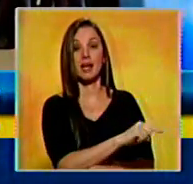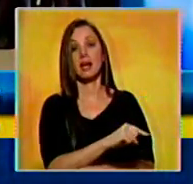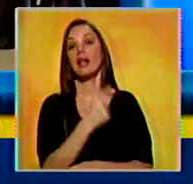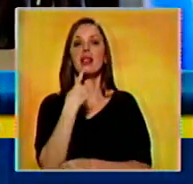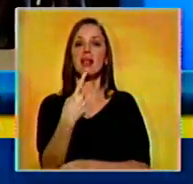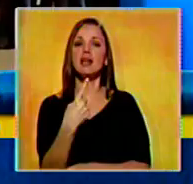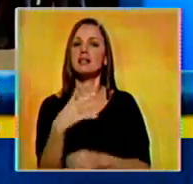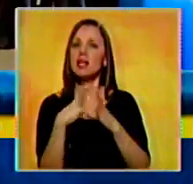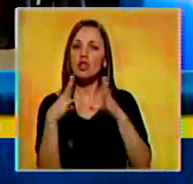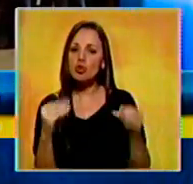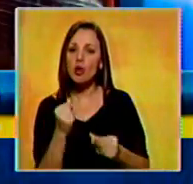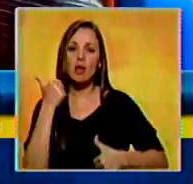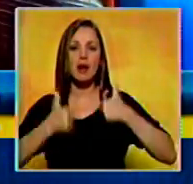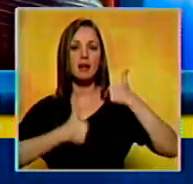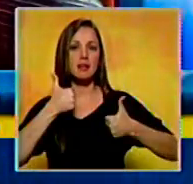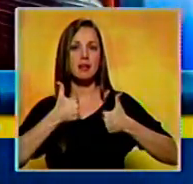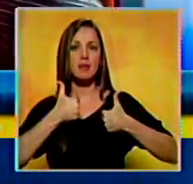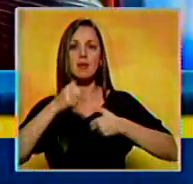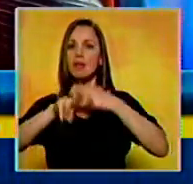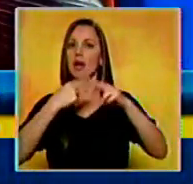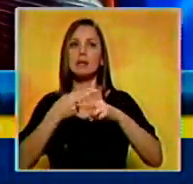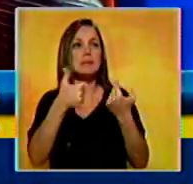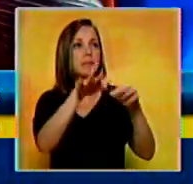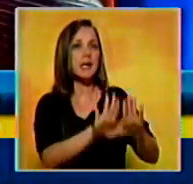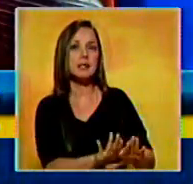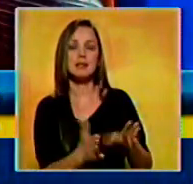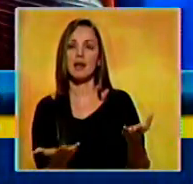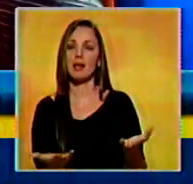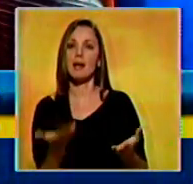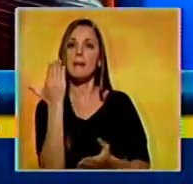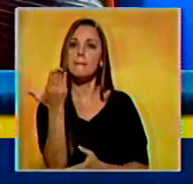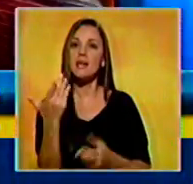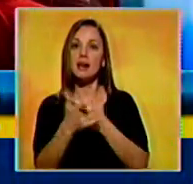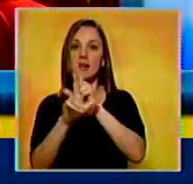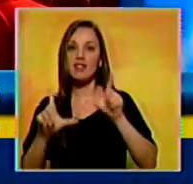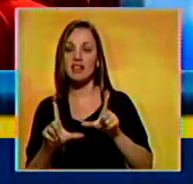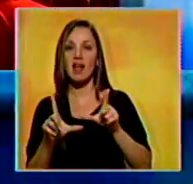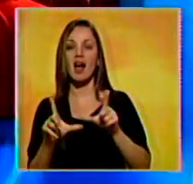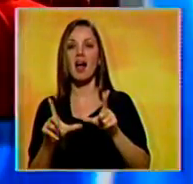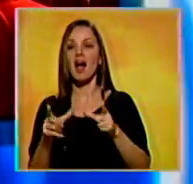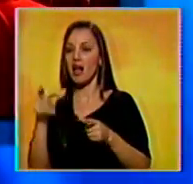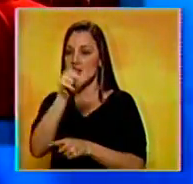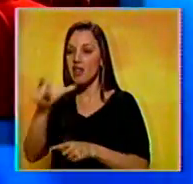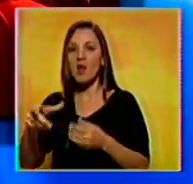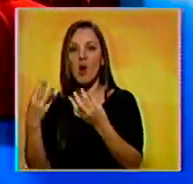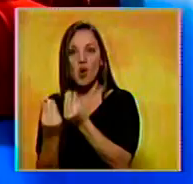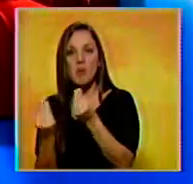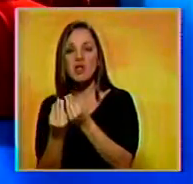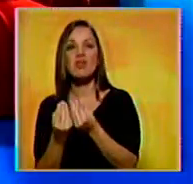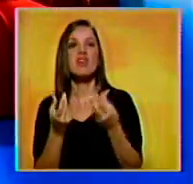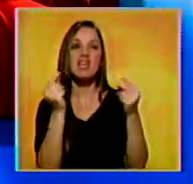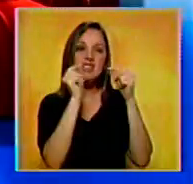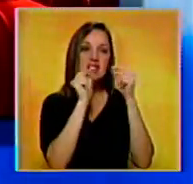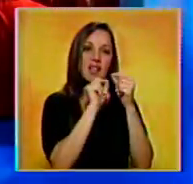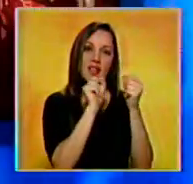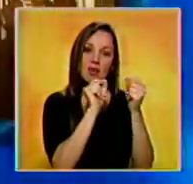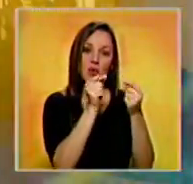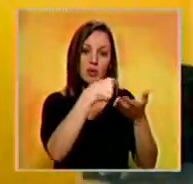actividad portuaria en Puerto Cabello está paralizada. Exigen la libertad de sus compañeros y que se discute el contrato.